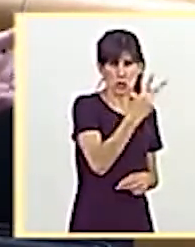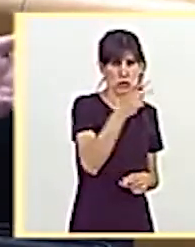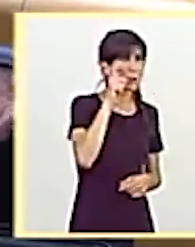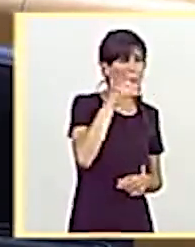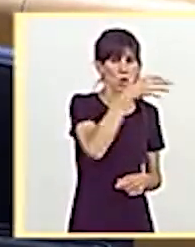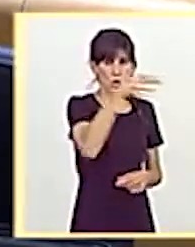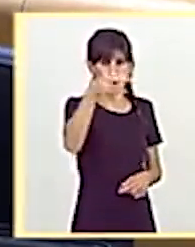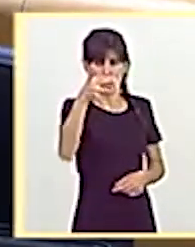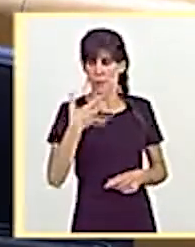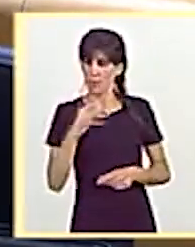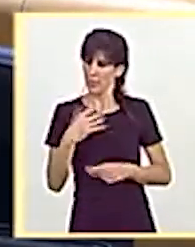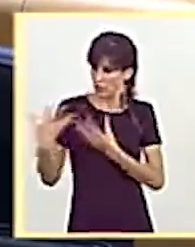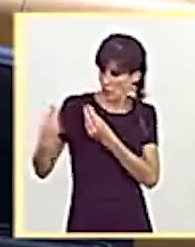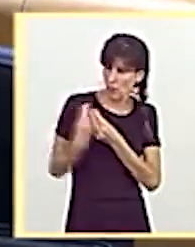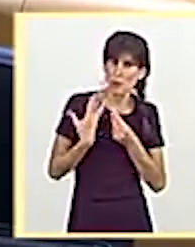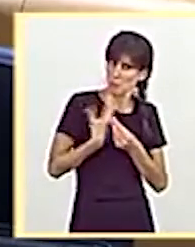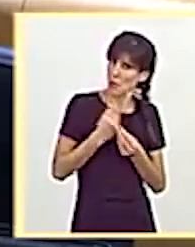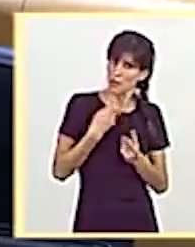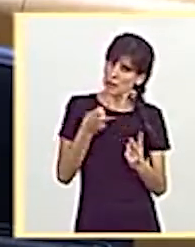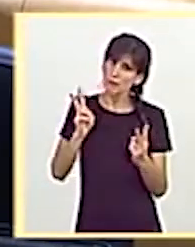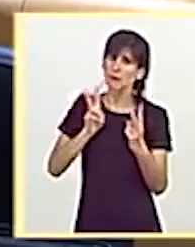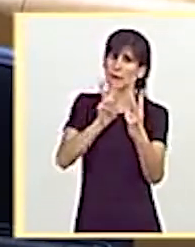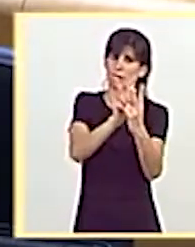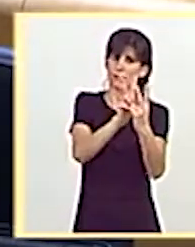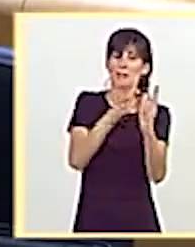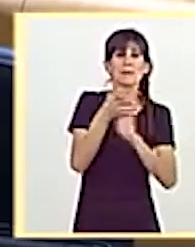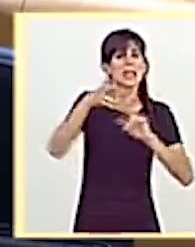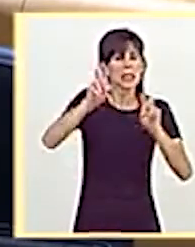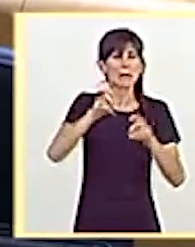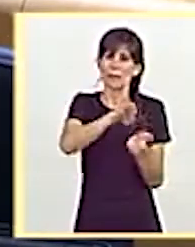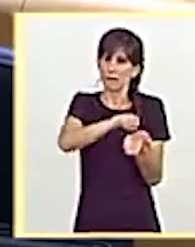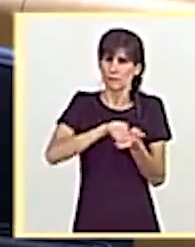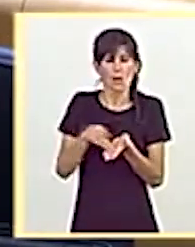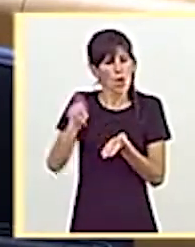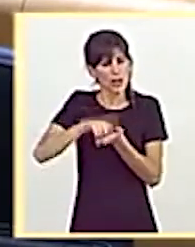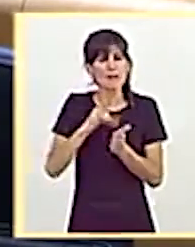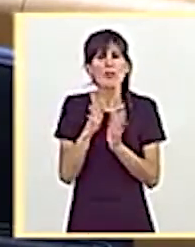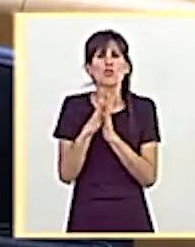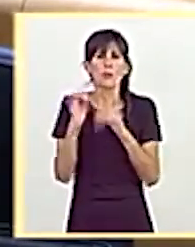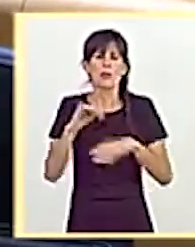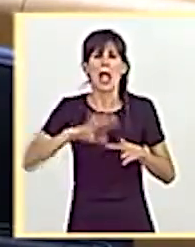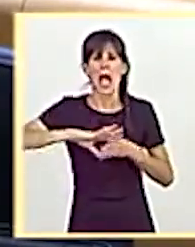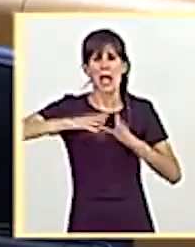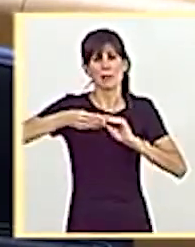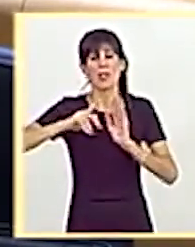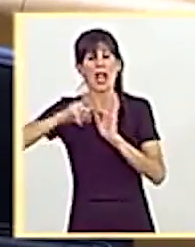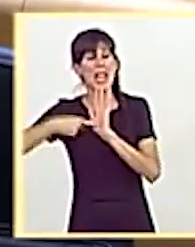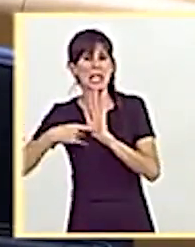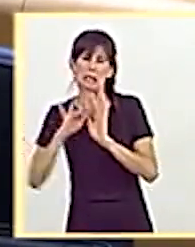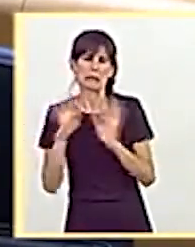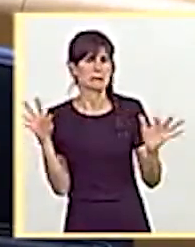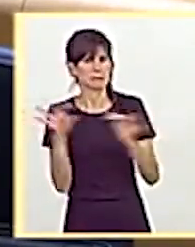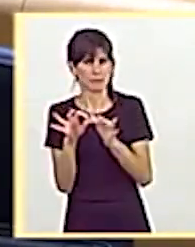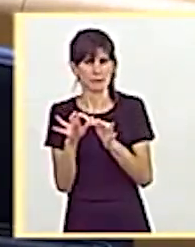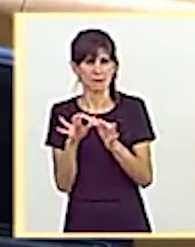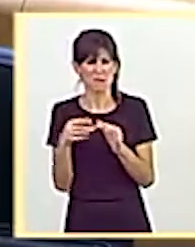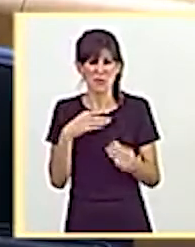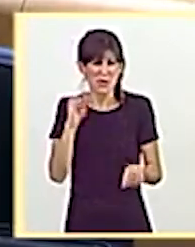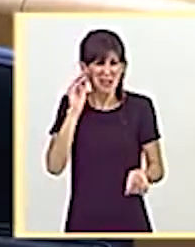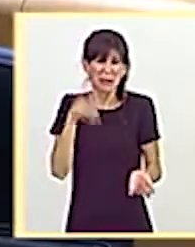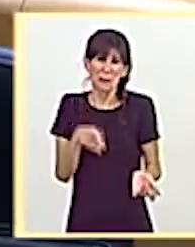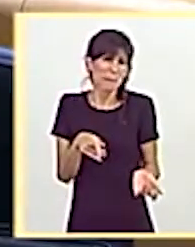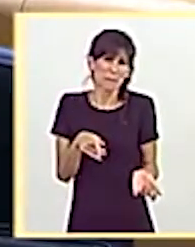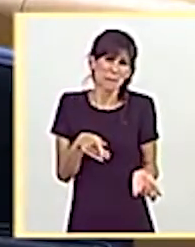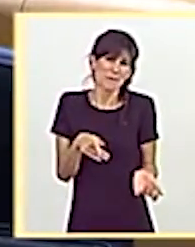quiere usted mismo también nos puede acompañar, retomemos la cuestión, con un convenio adaptado a la legislación actual. Pero entiendo que no es de